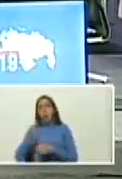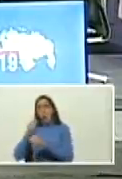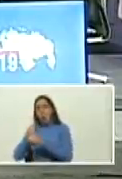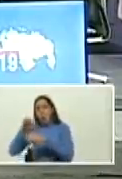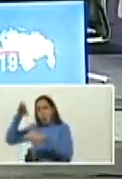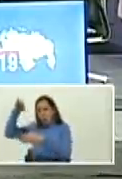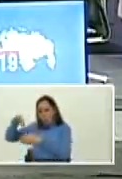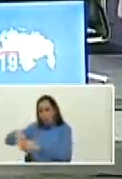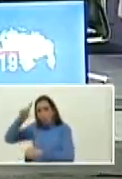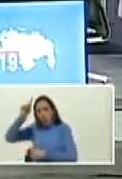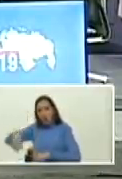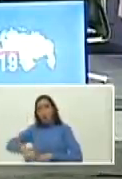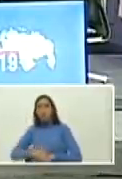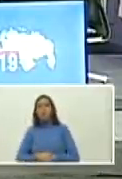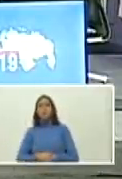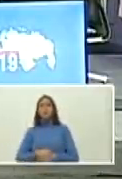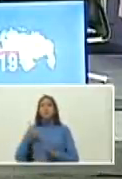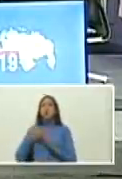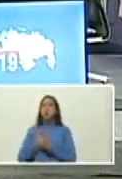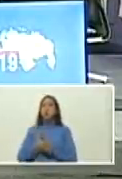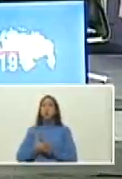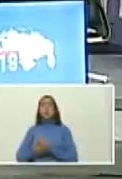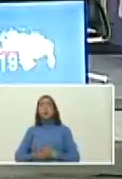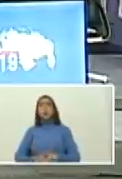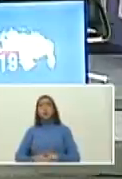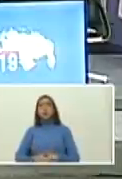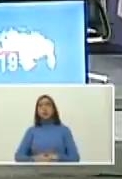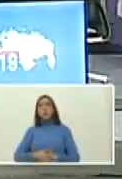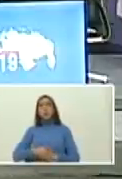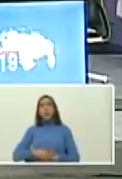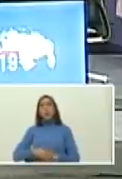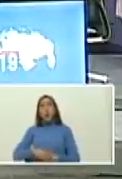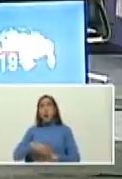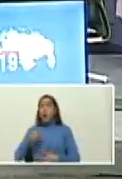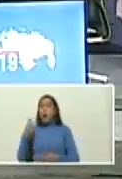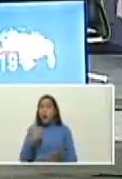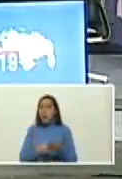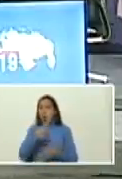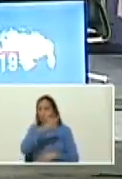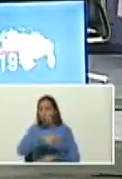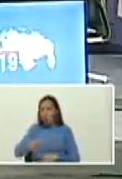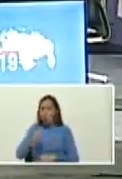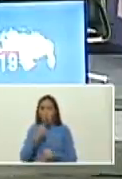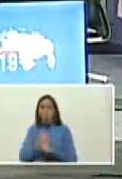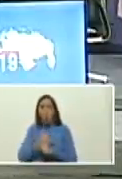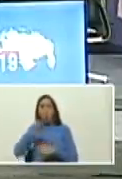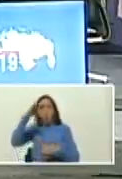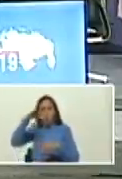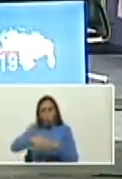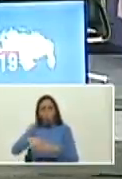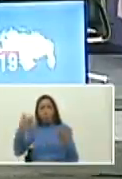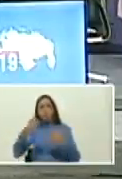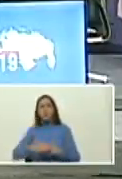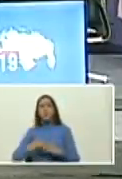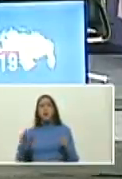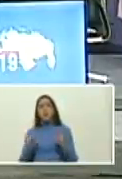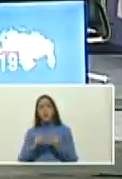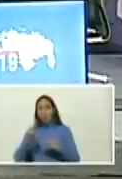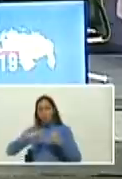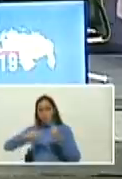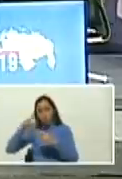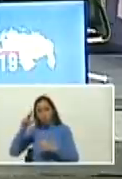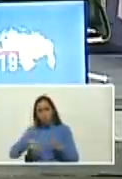cuánto inviertes en ingreso en salario cuánto inviertes en vivienda en